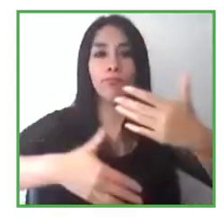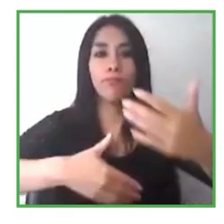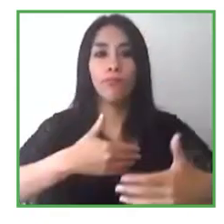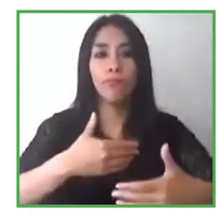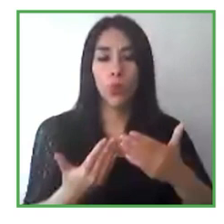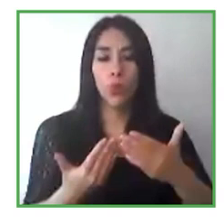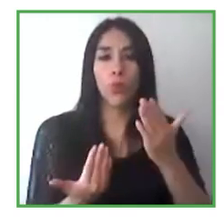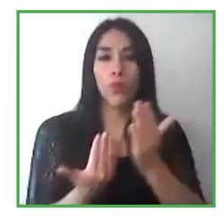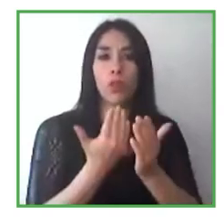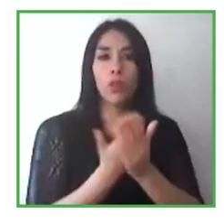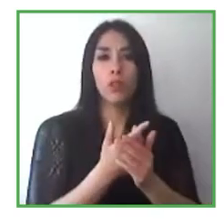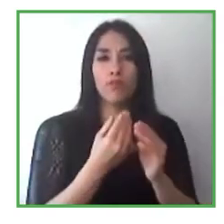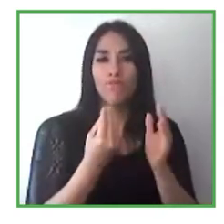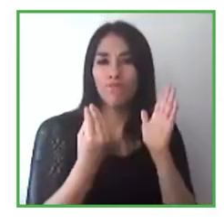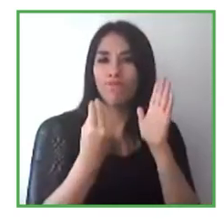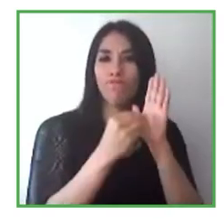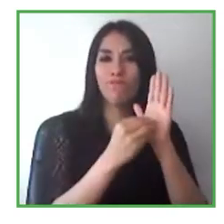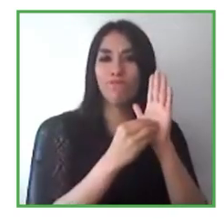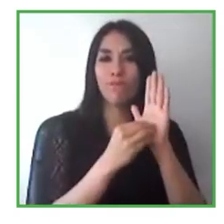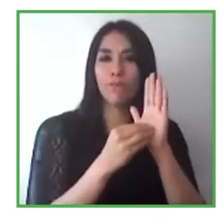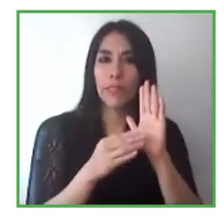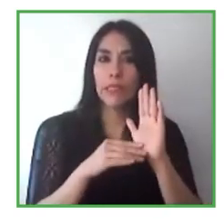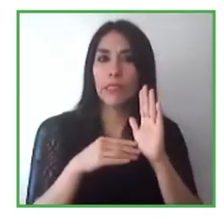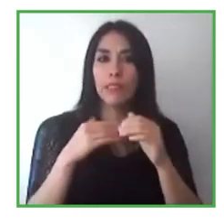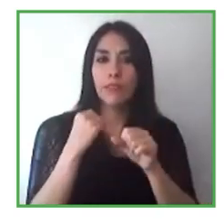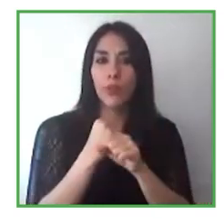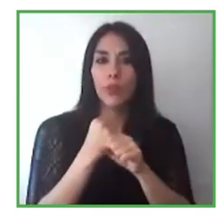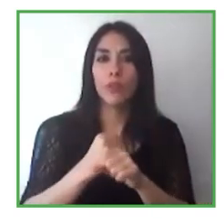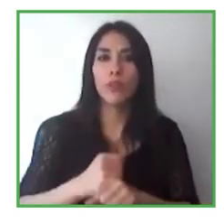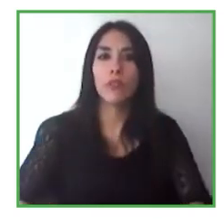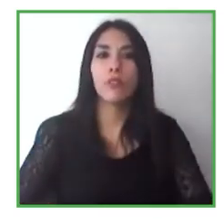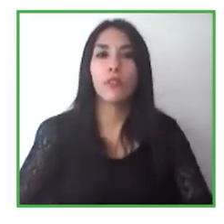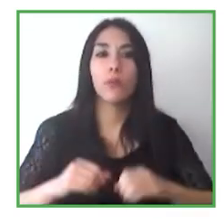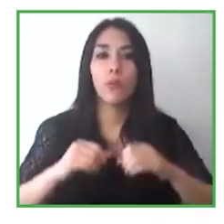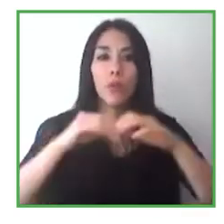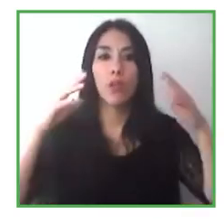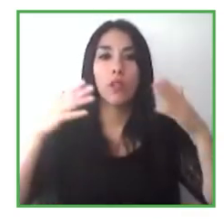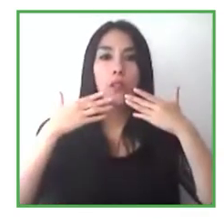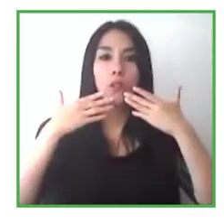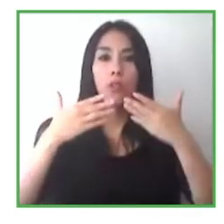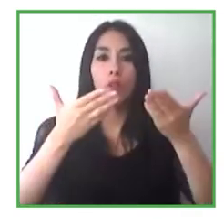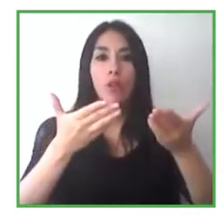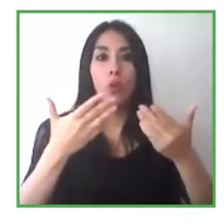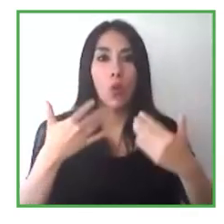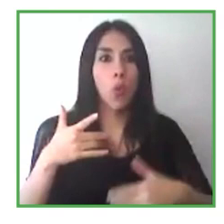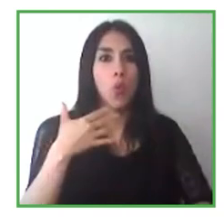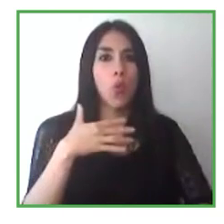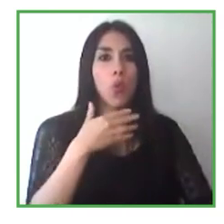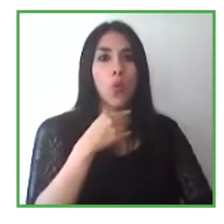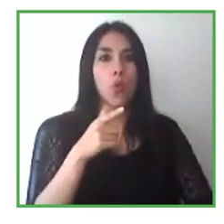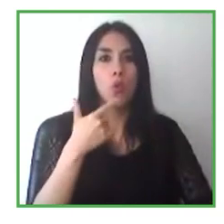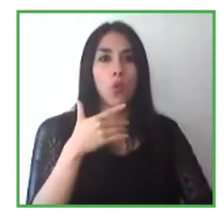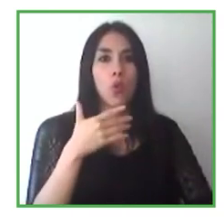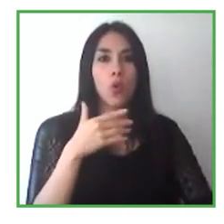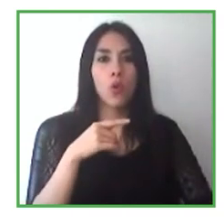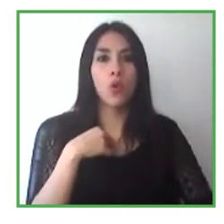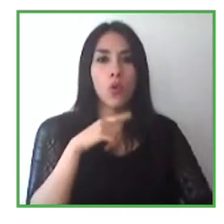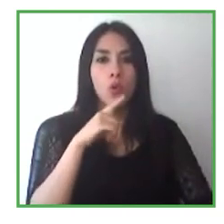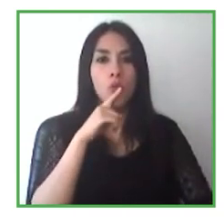Excelente. Muchas gracias. Gran mensaje. Muy, muy real. Todos estamos experimentando esto.